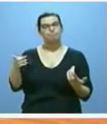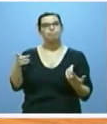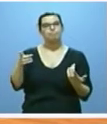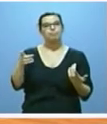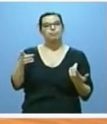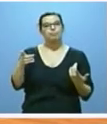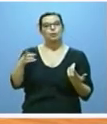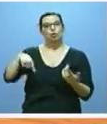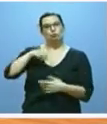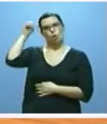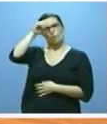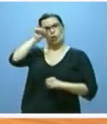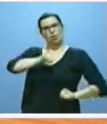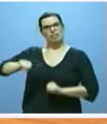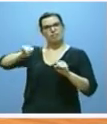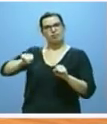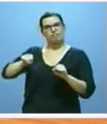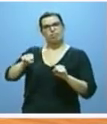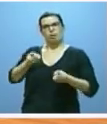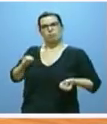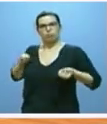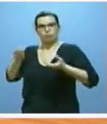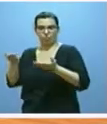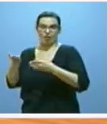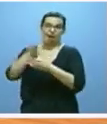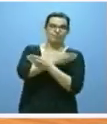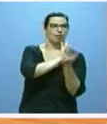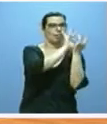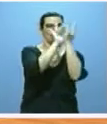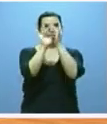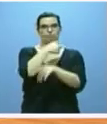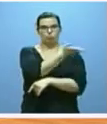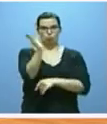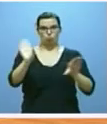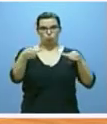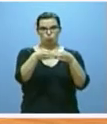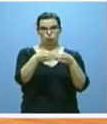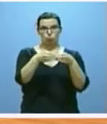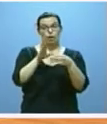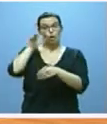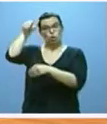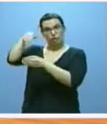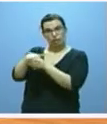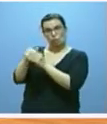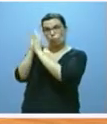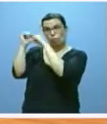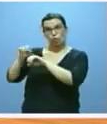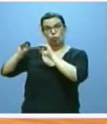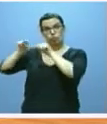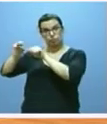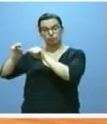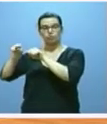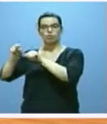que allí mantuvimos y defendimos, hablamos previamente con los grupos. Y de su contenido y de los acuerdos en ella alcanzados,